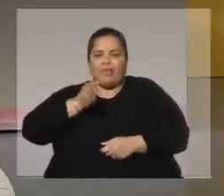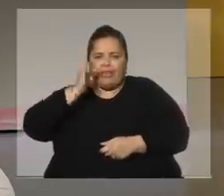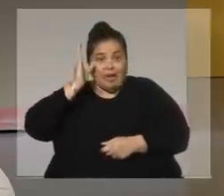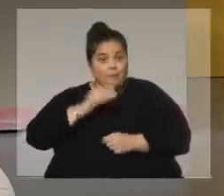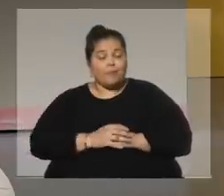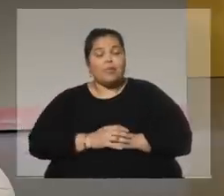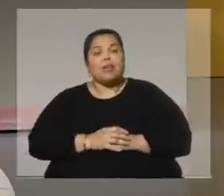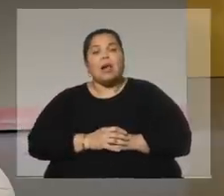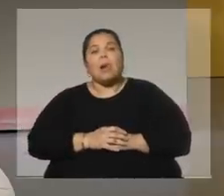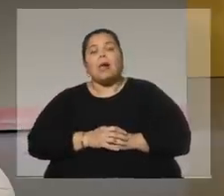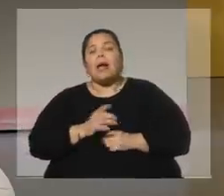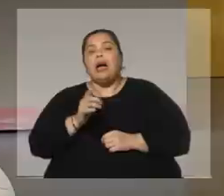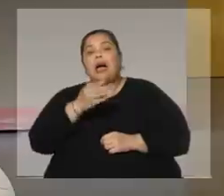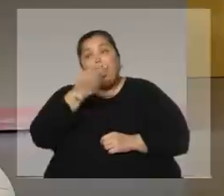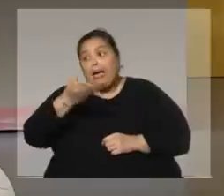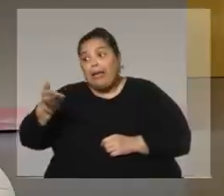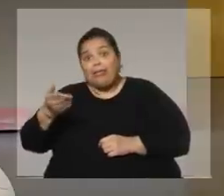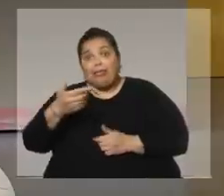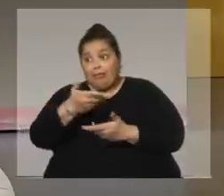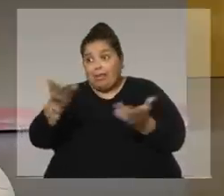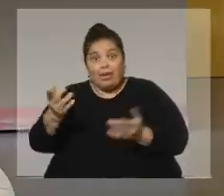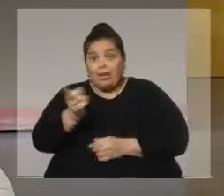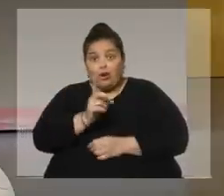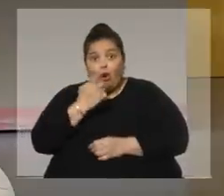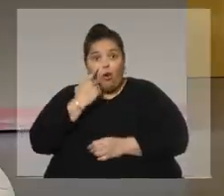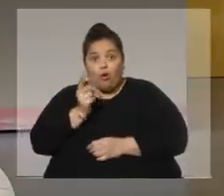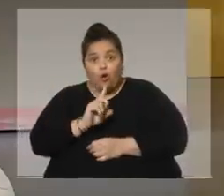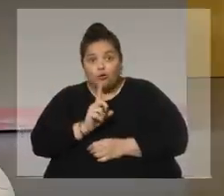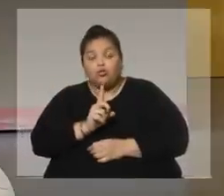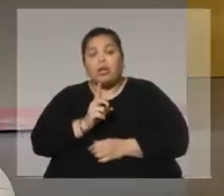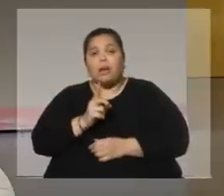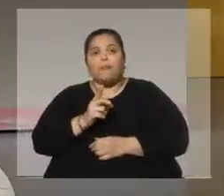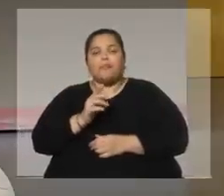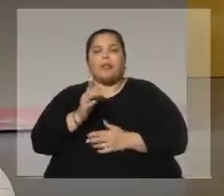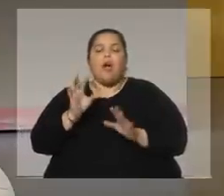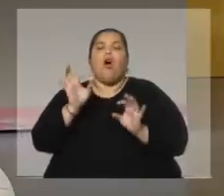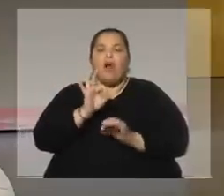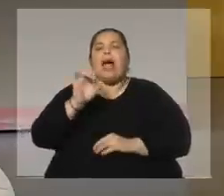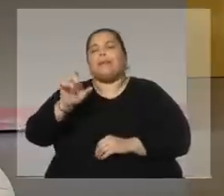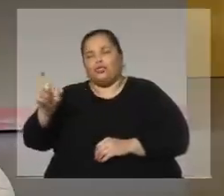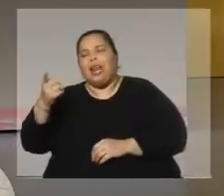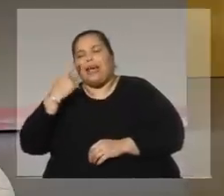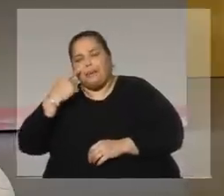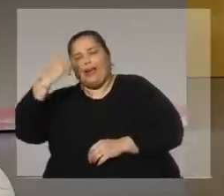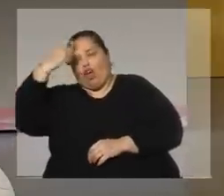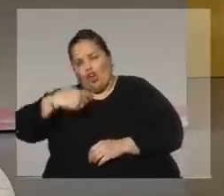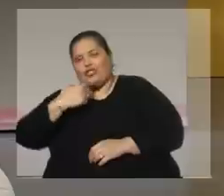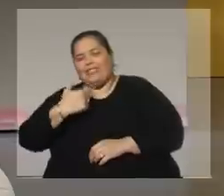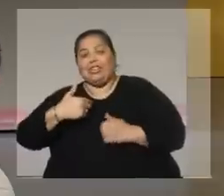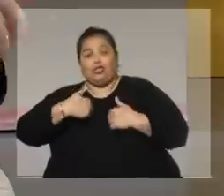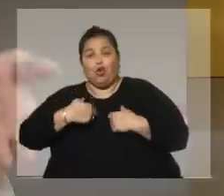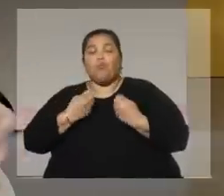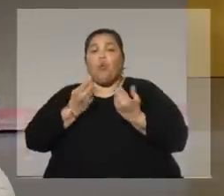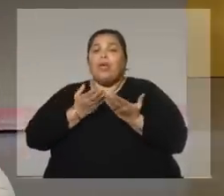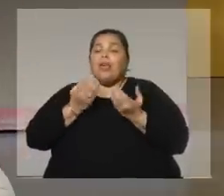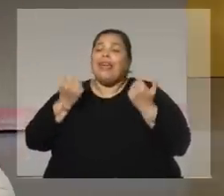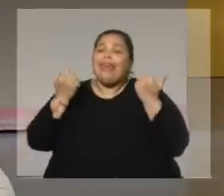conocen lo que los que conocen dicen que soy, que es una persona muy generosa desde el